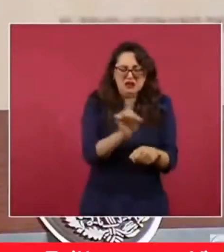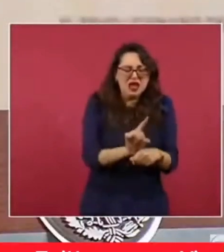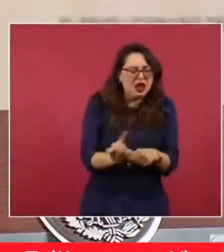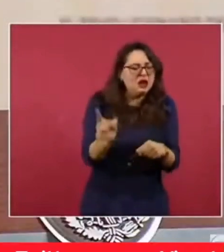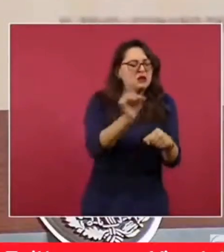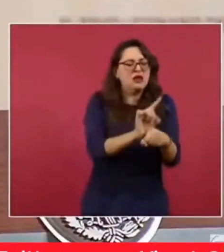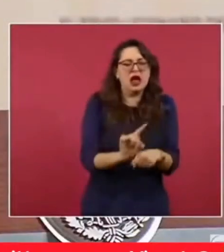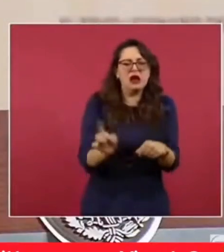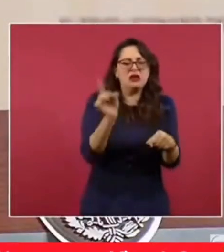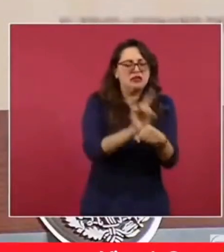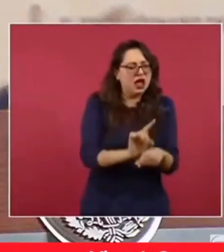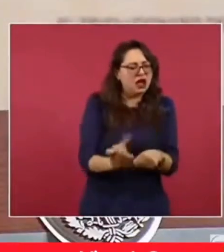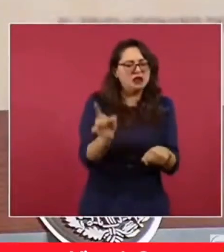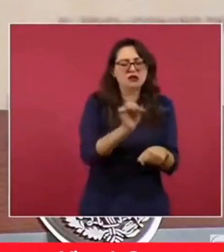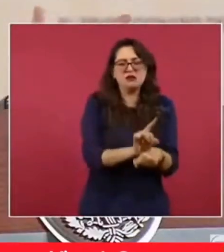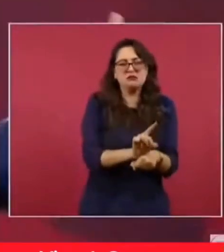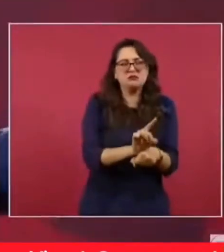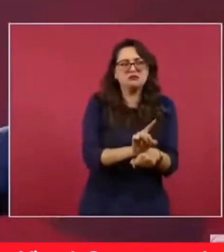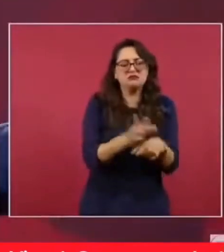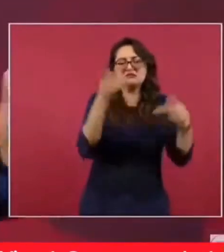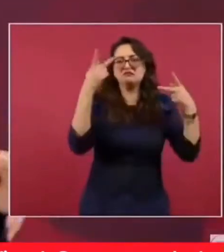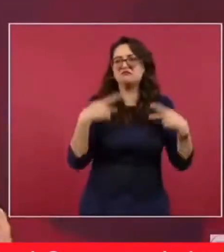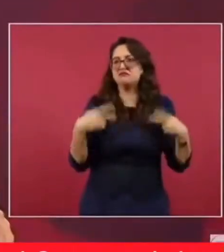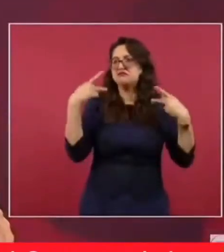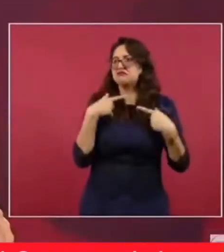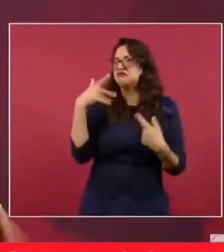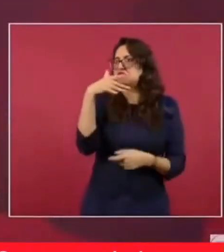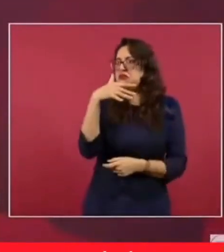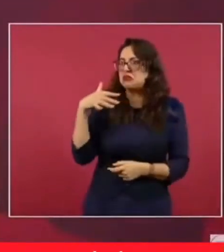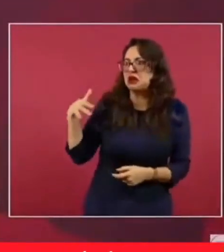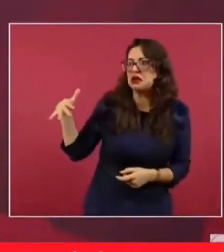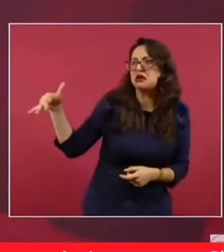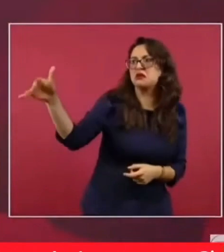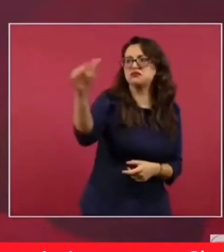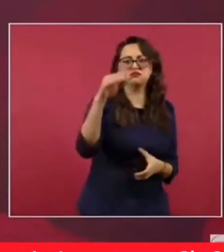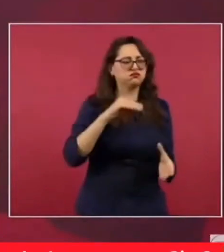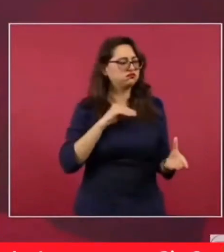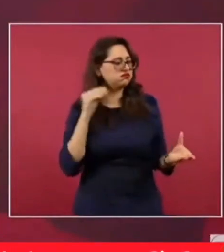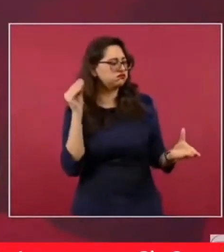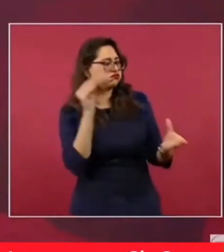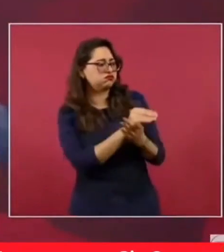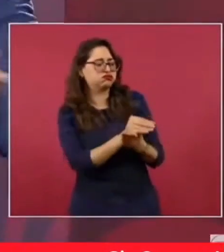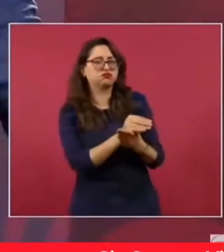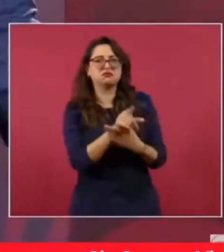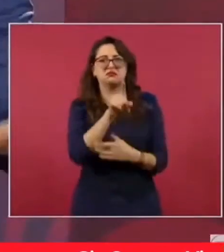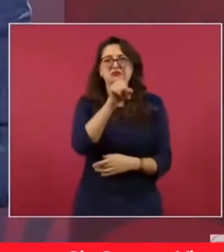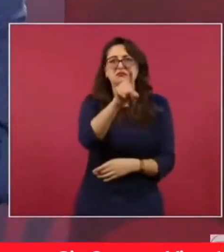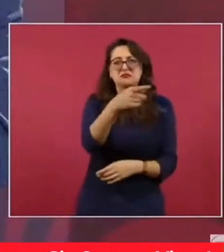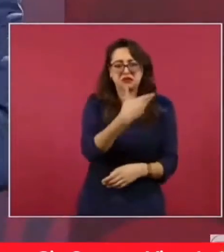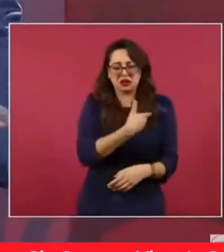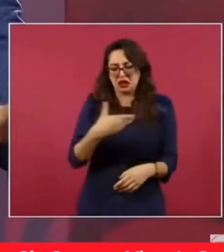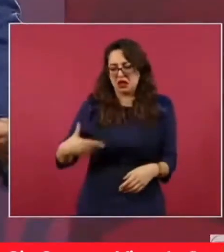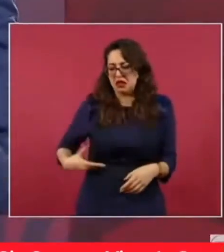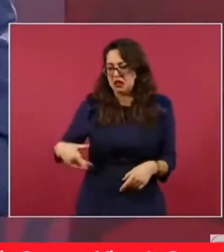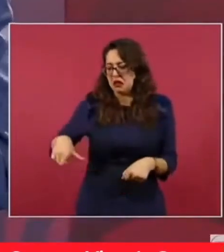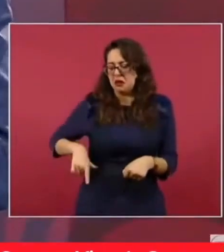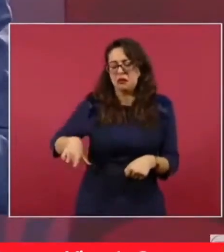no tiene efecto? Entonces, hicieron una encuesta